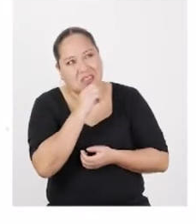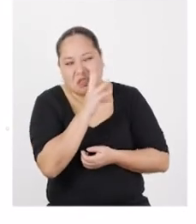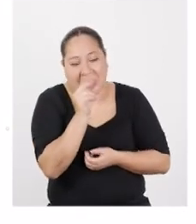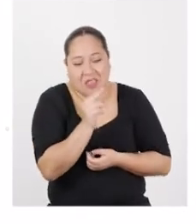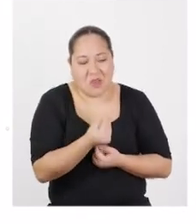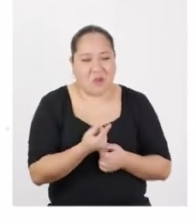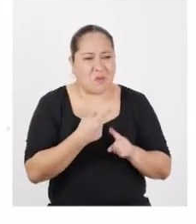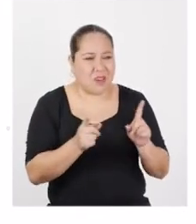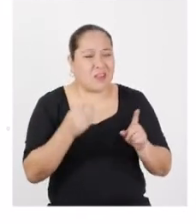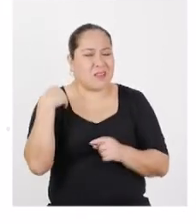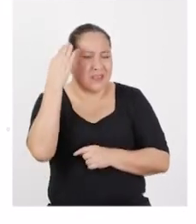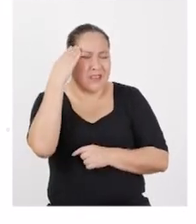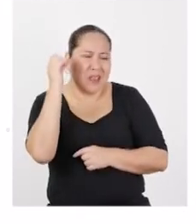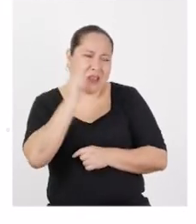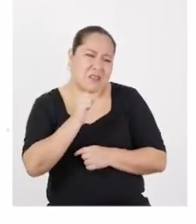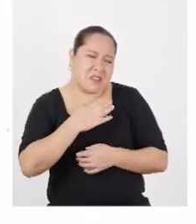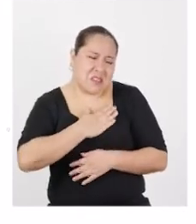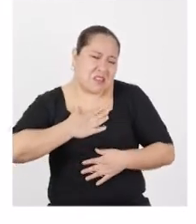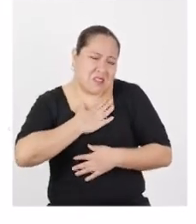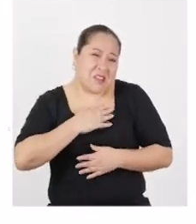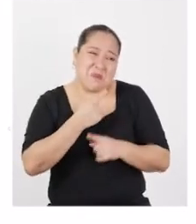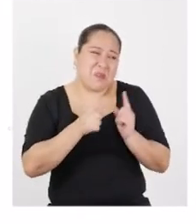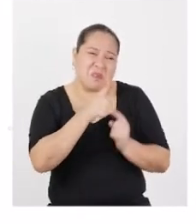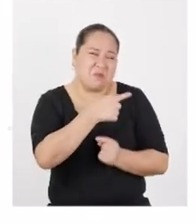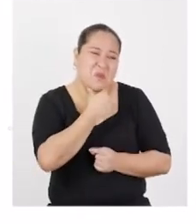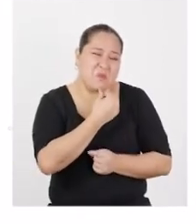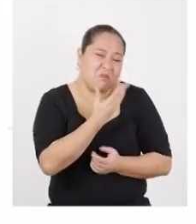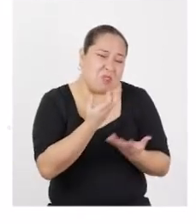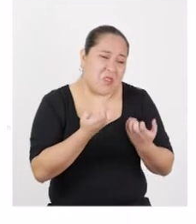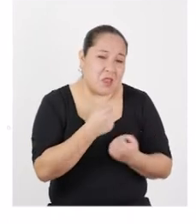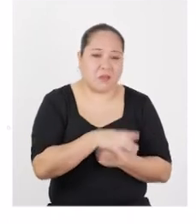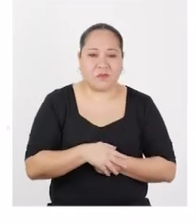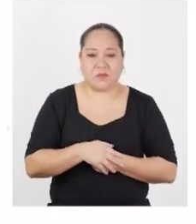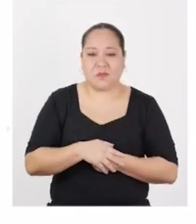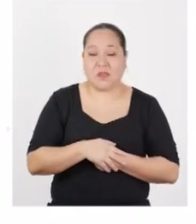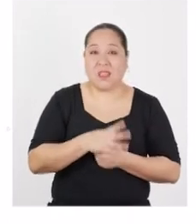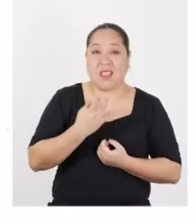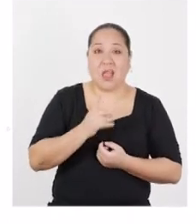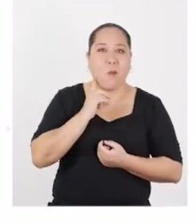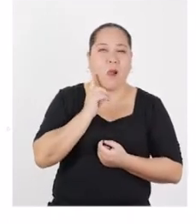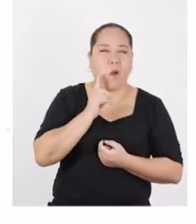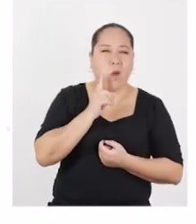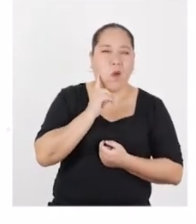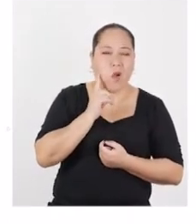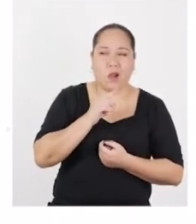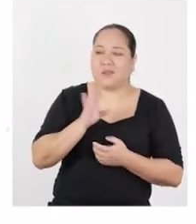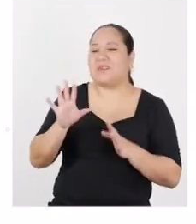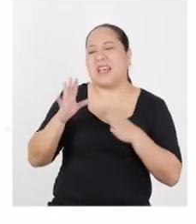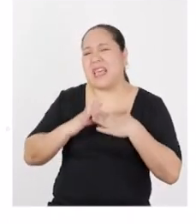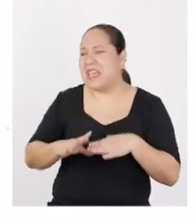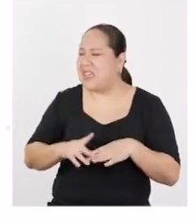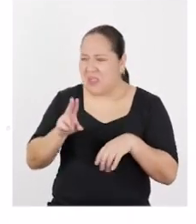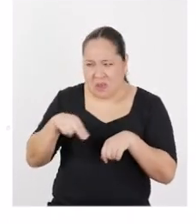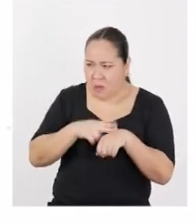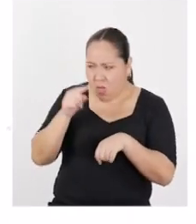negarme, pero yo sé que soy una persona divertida. Simplemente no quiero hacerlo. Te puedo tratar de engañar. No pasa